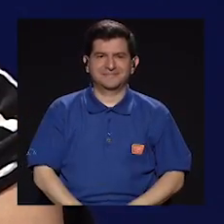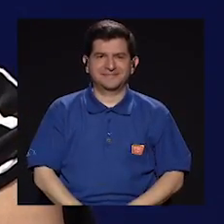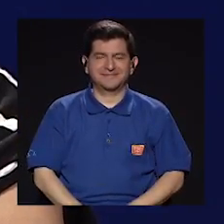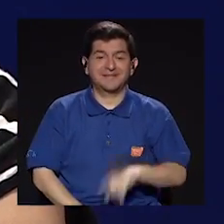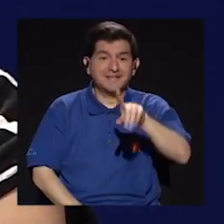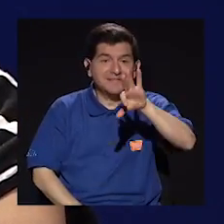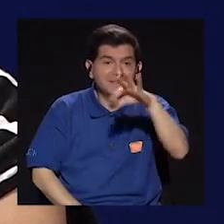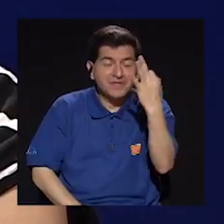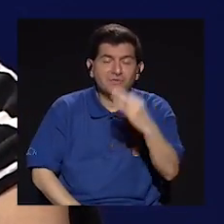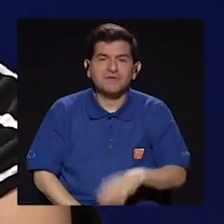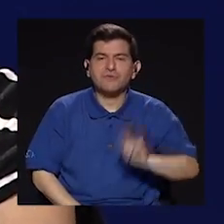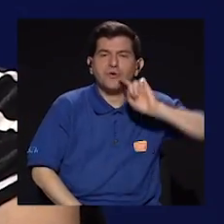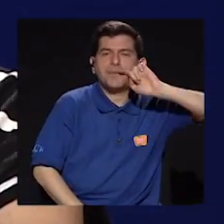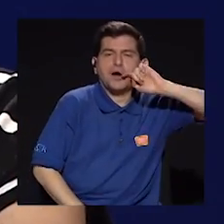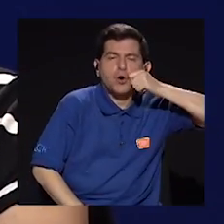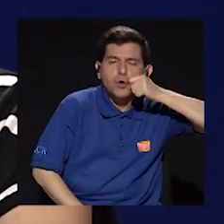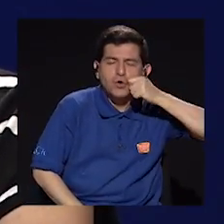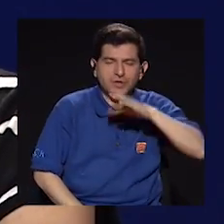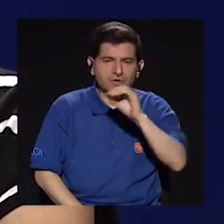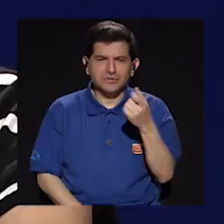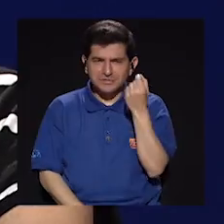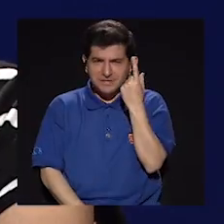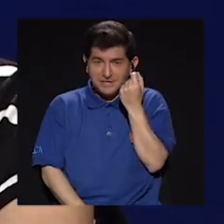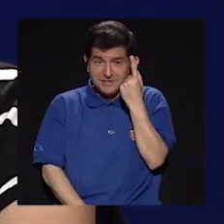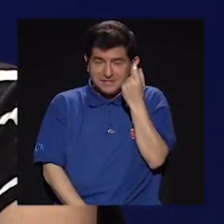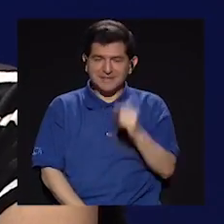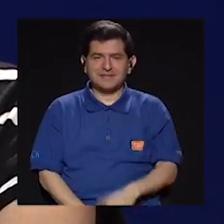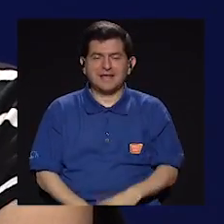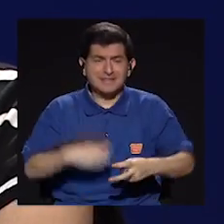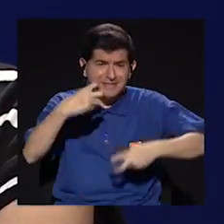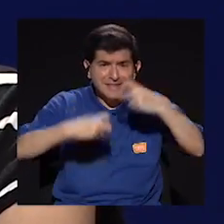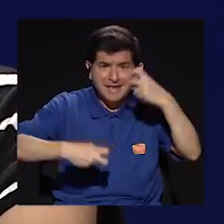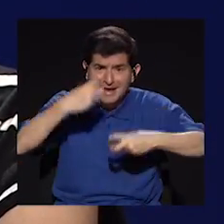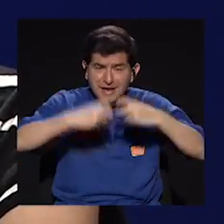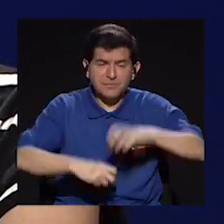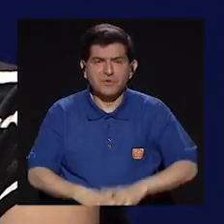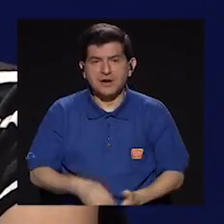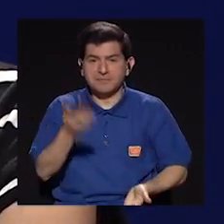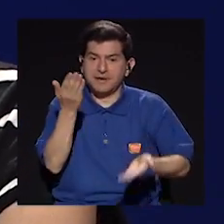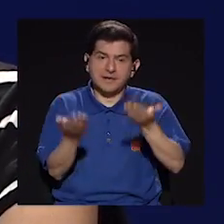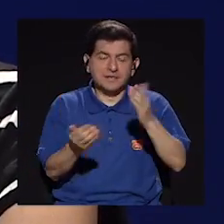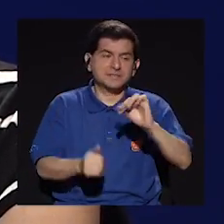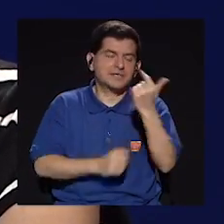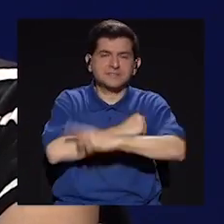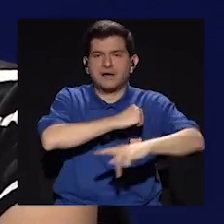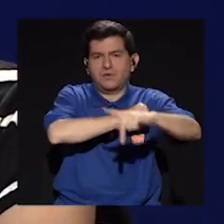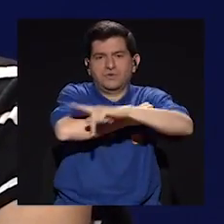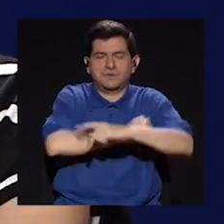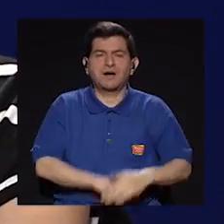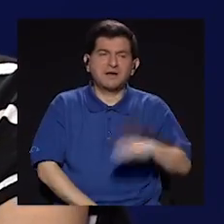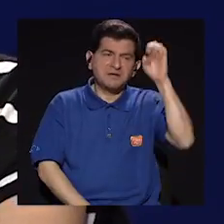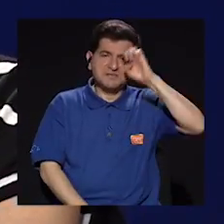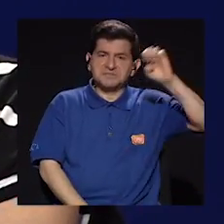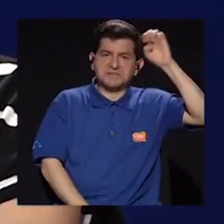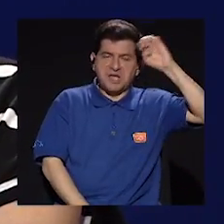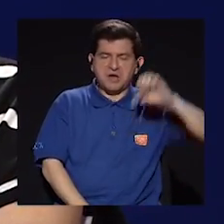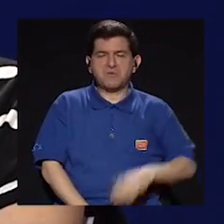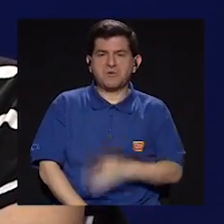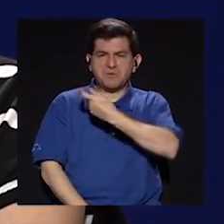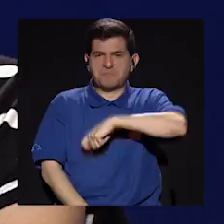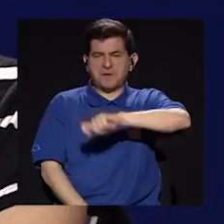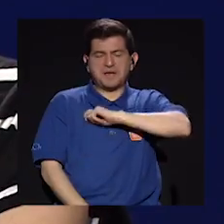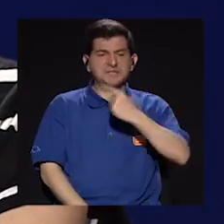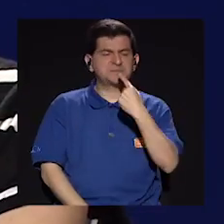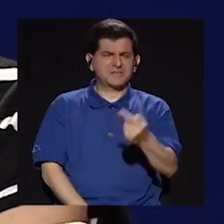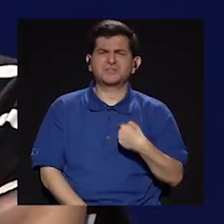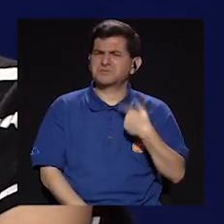de alguna manera, hay códigos y se entiende muchísimo más la problemática que en otros, que en otros países, ¿sabes? Es que en Europa, muchas